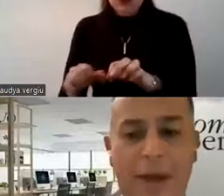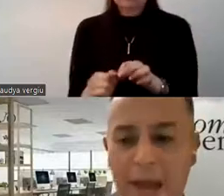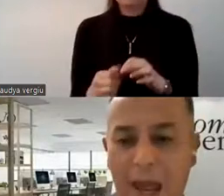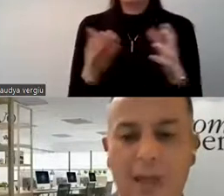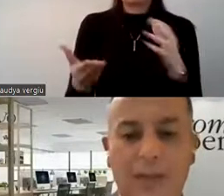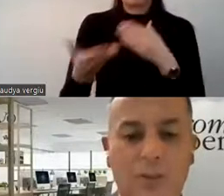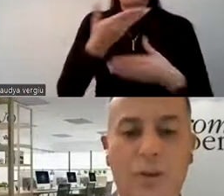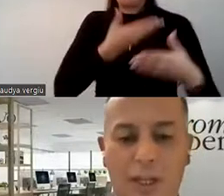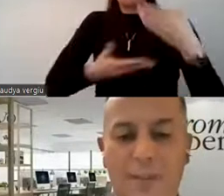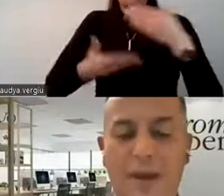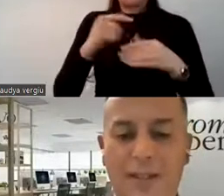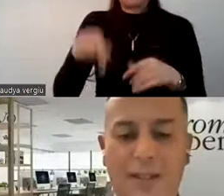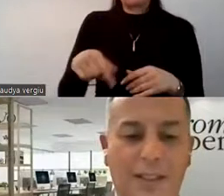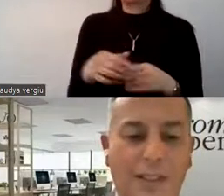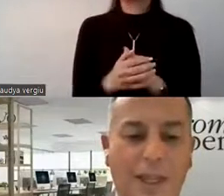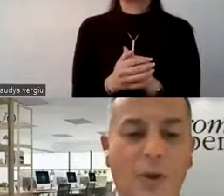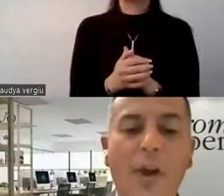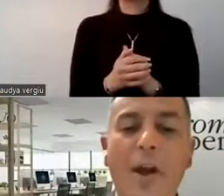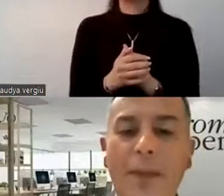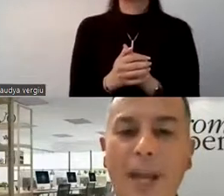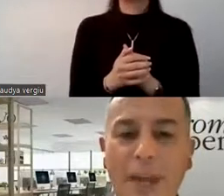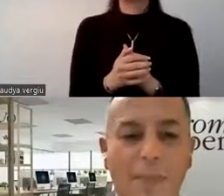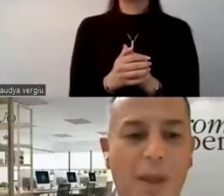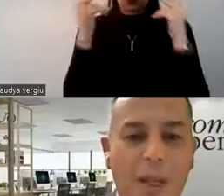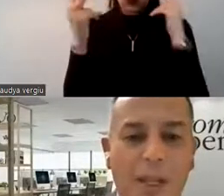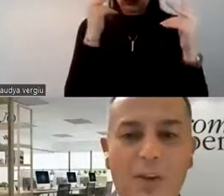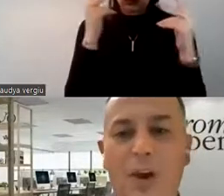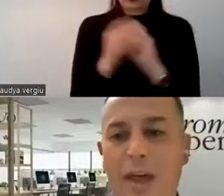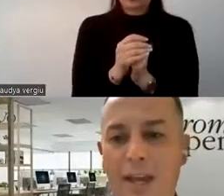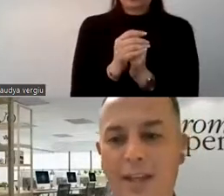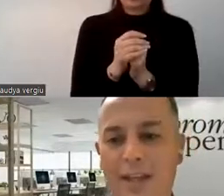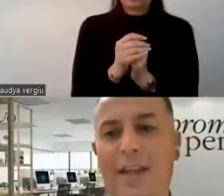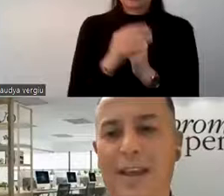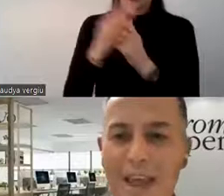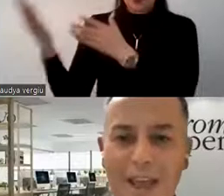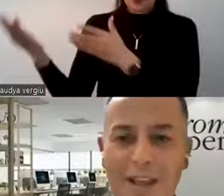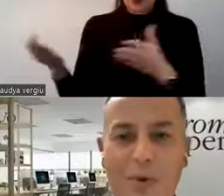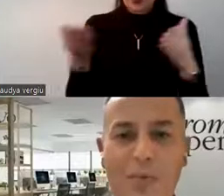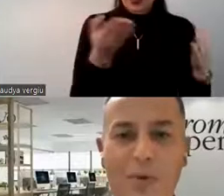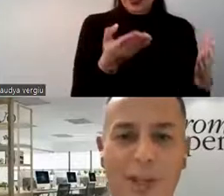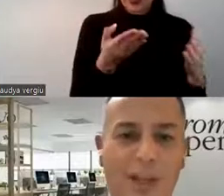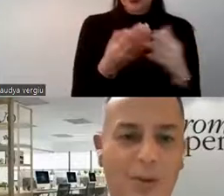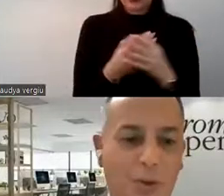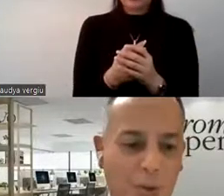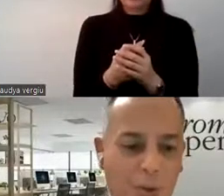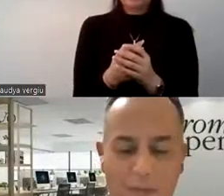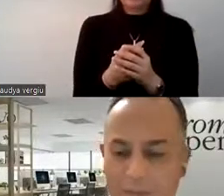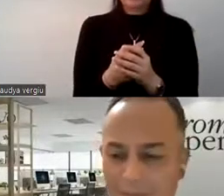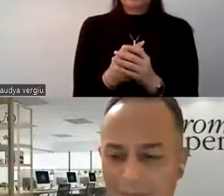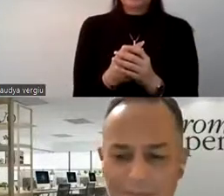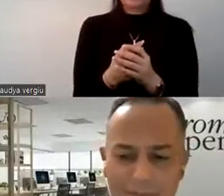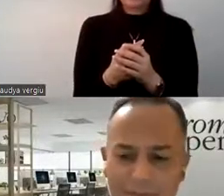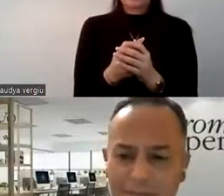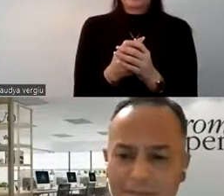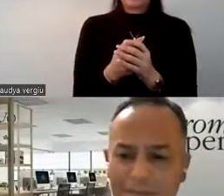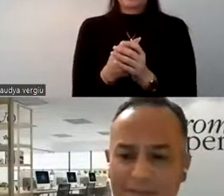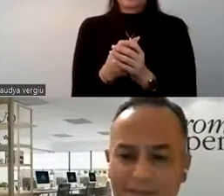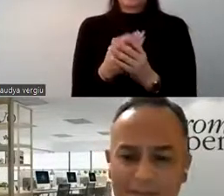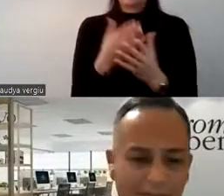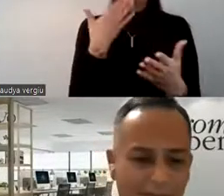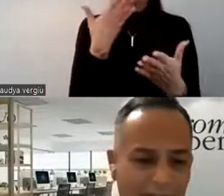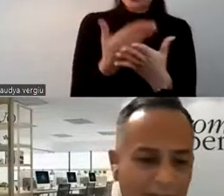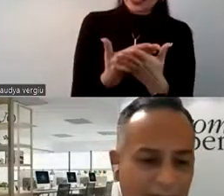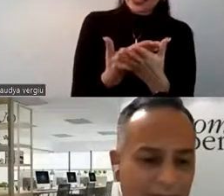enmarcadas dentro del tema que se está tratando. Gabriel, bienvenido, adelante, turismo INDEI es todo tuyo. Muchas